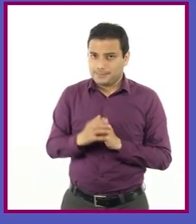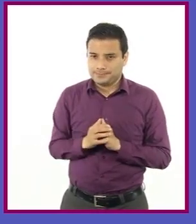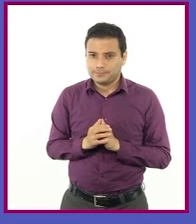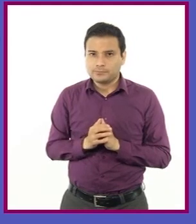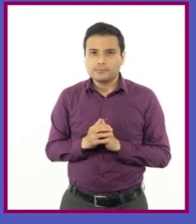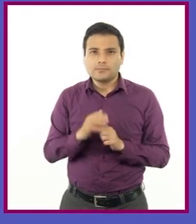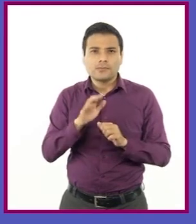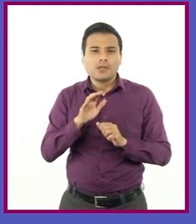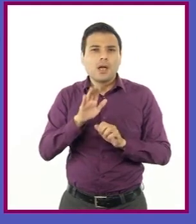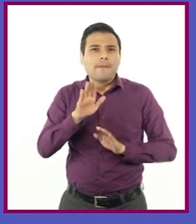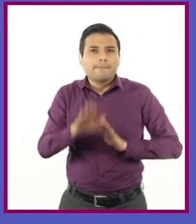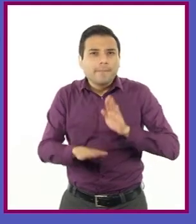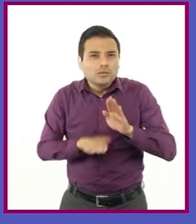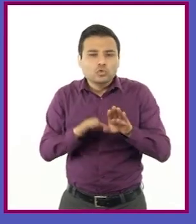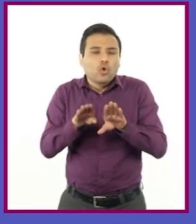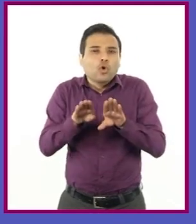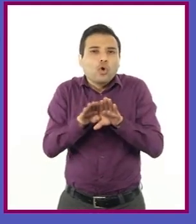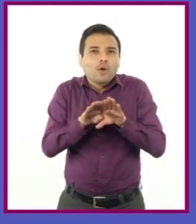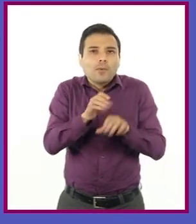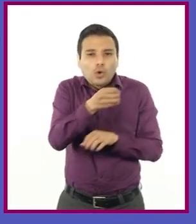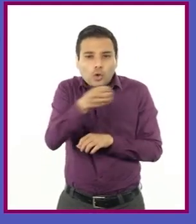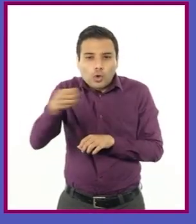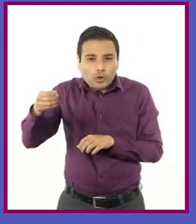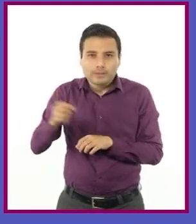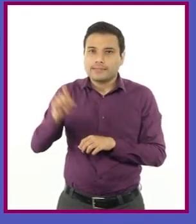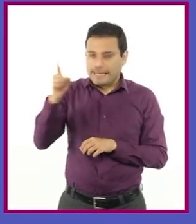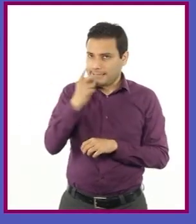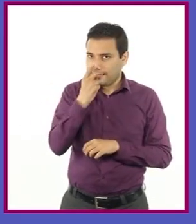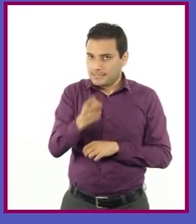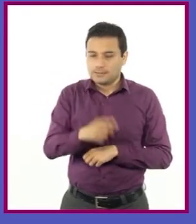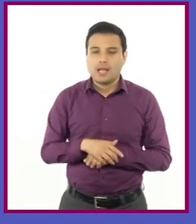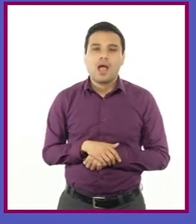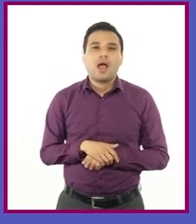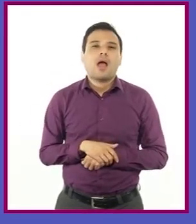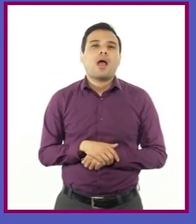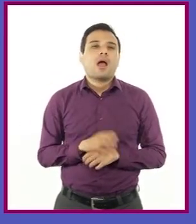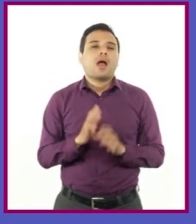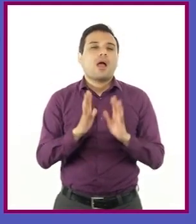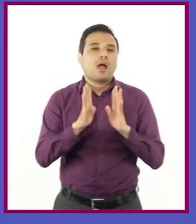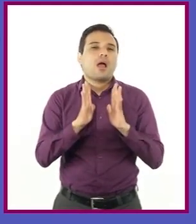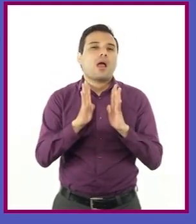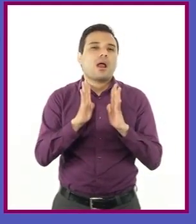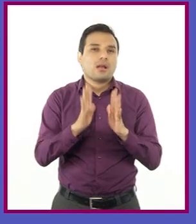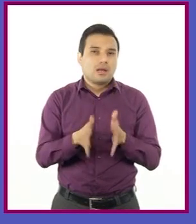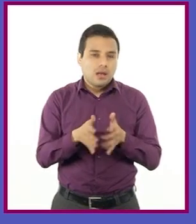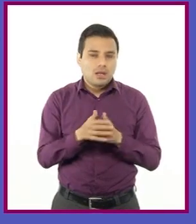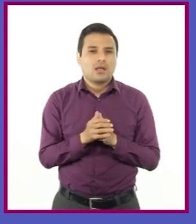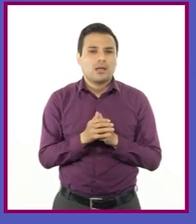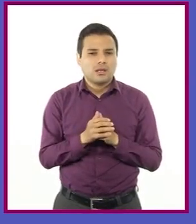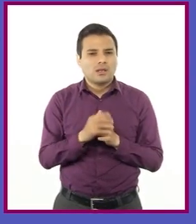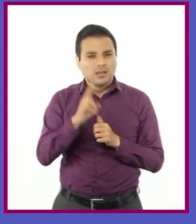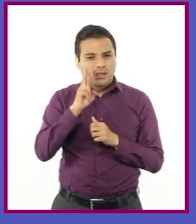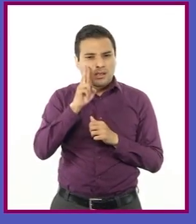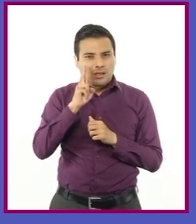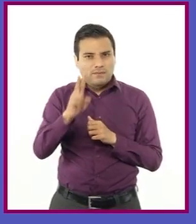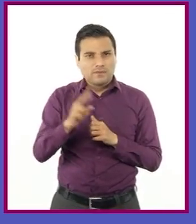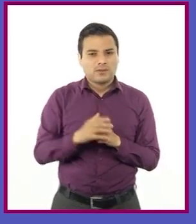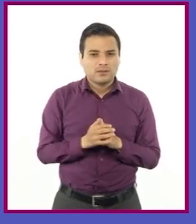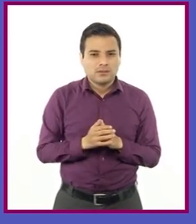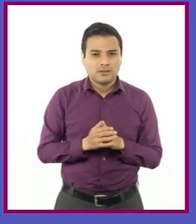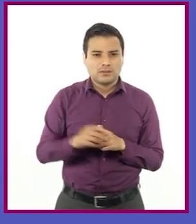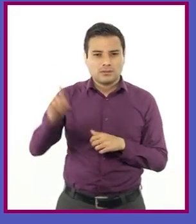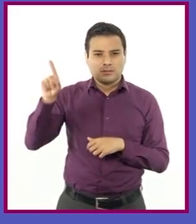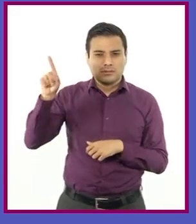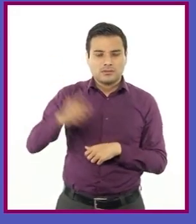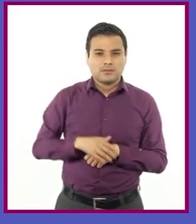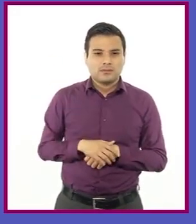los pasos y los castigos para cada falta. Sí, sí, sí. Y pude notar que hay un espacio en blanco entre la raya